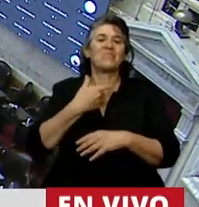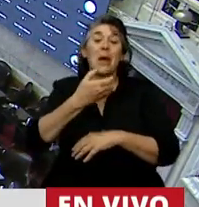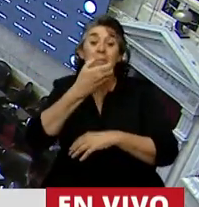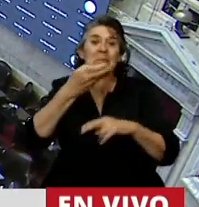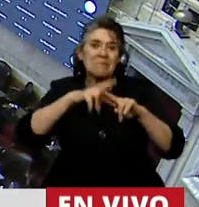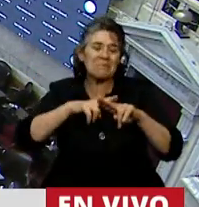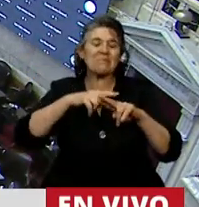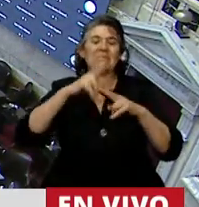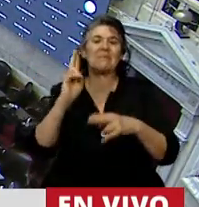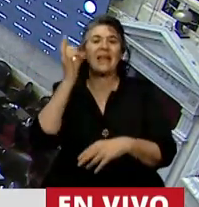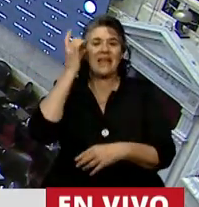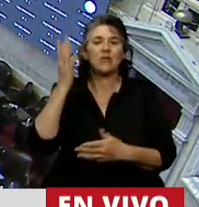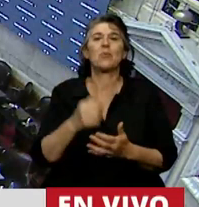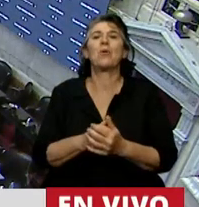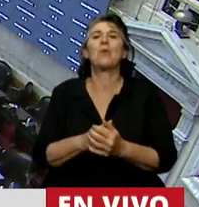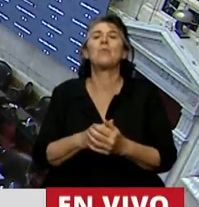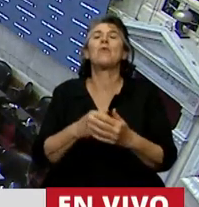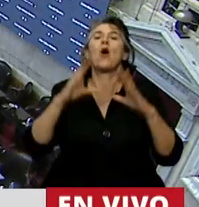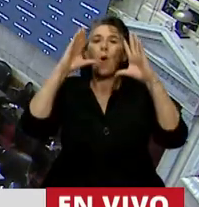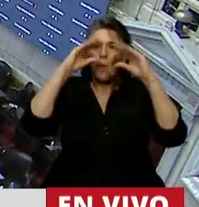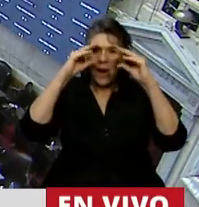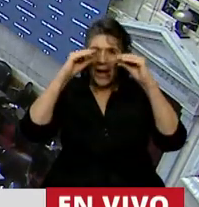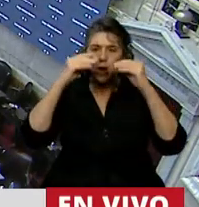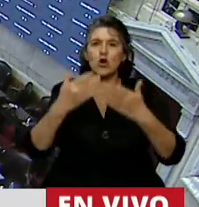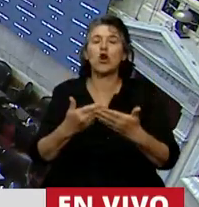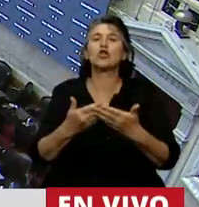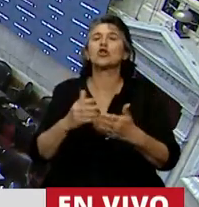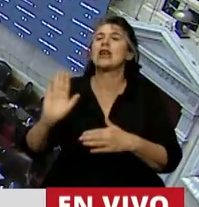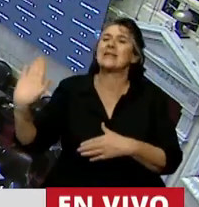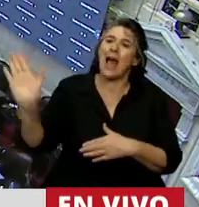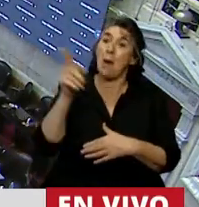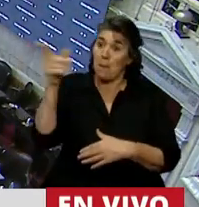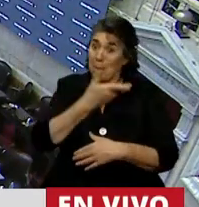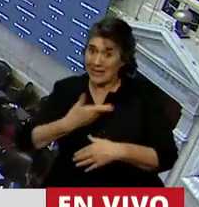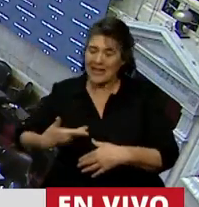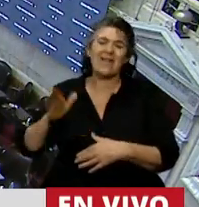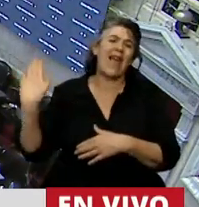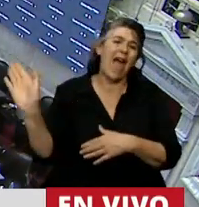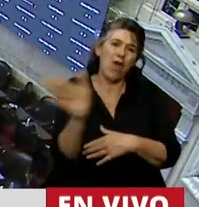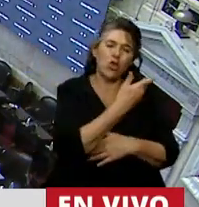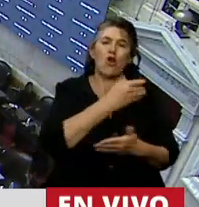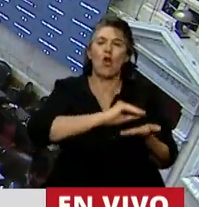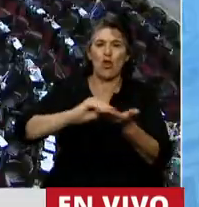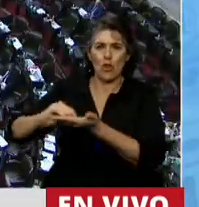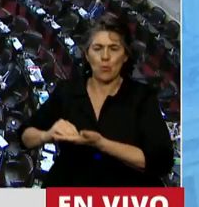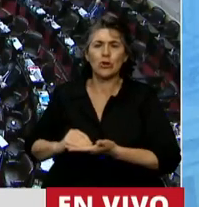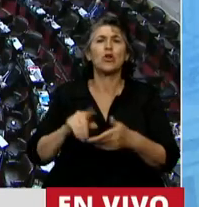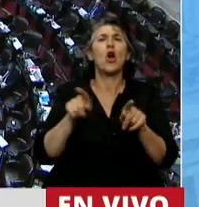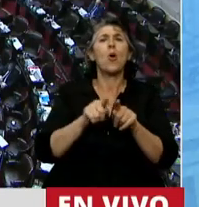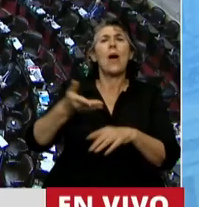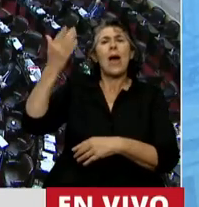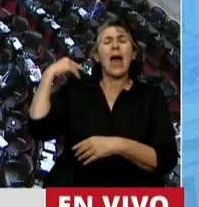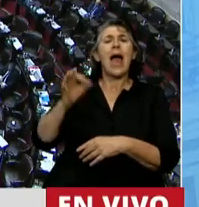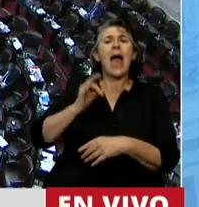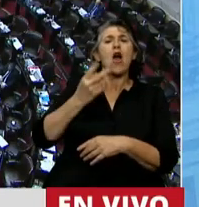Muy buenas noches a usted, señor presidente, y a mis pares diputados. Al igual que en el año 2018,